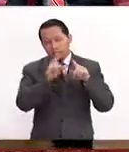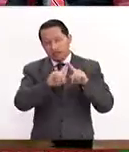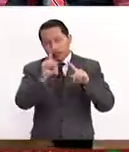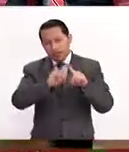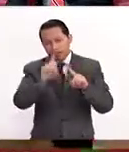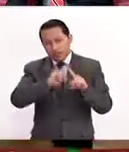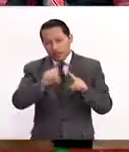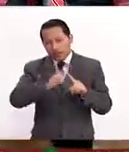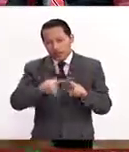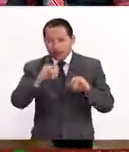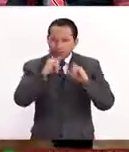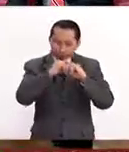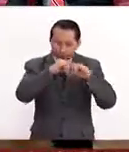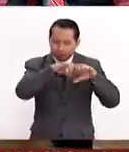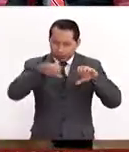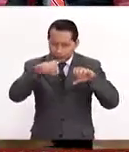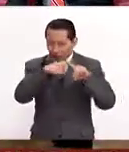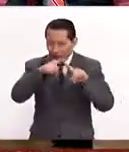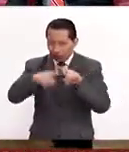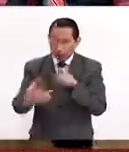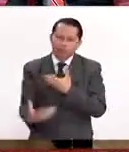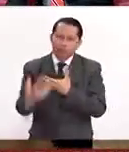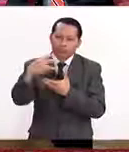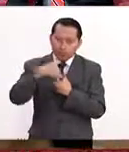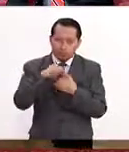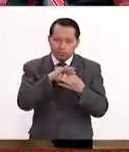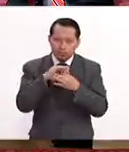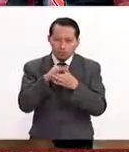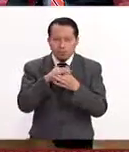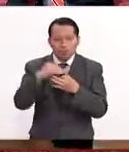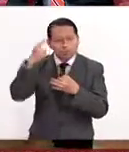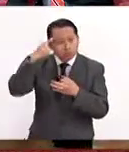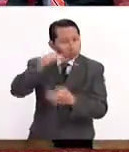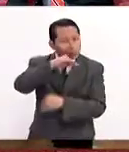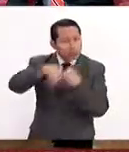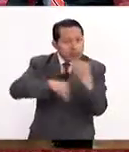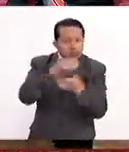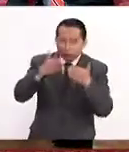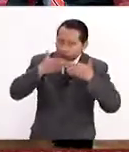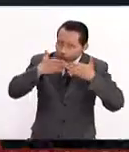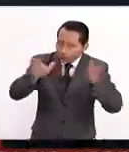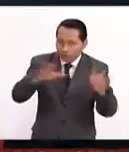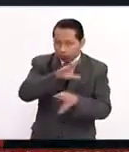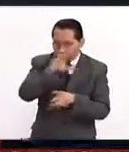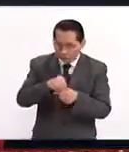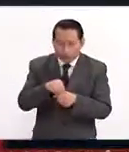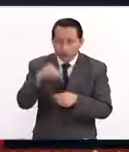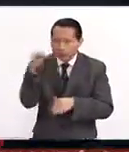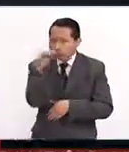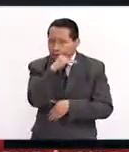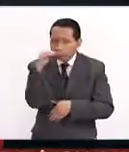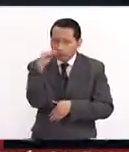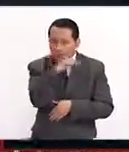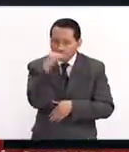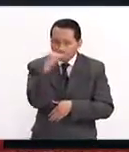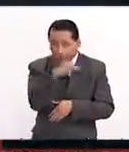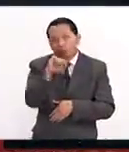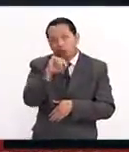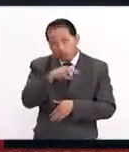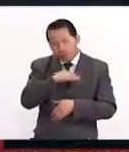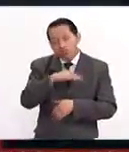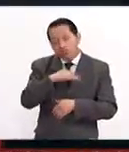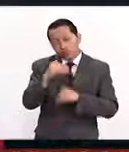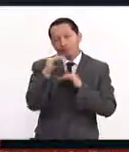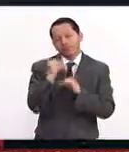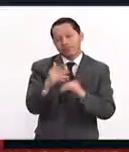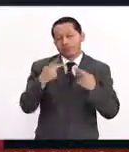estas instituciones. Y pues son eventos para todo público, todos son gratuitos, sí hay cupo limitado, y